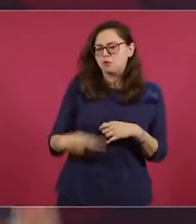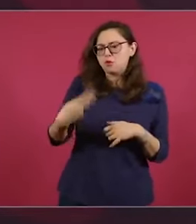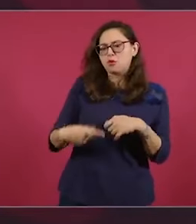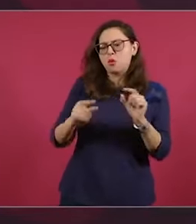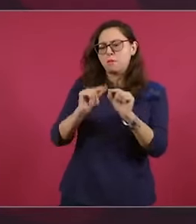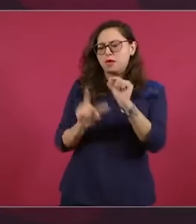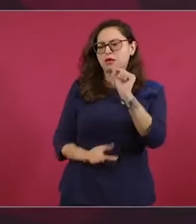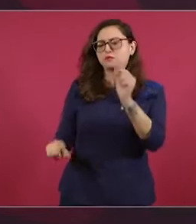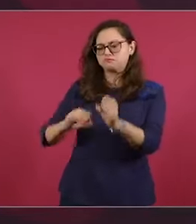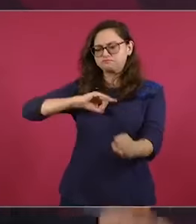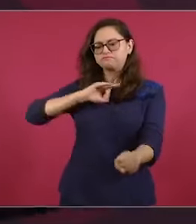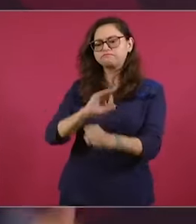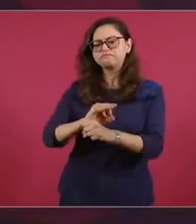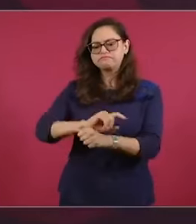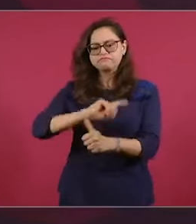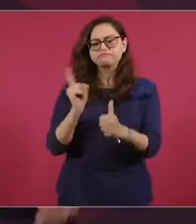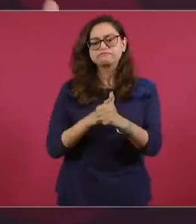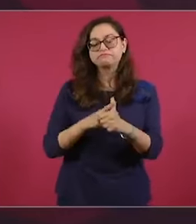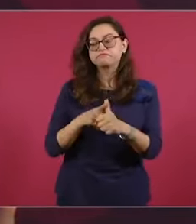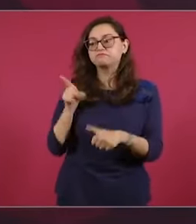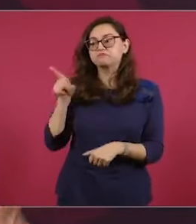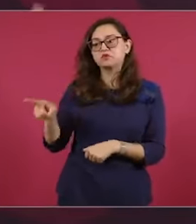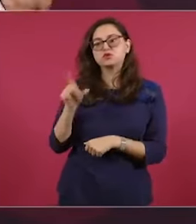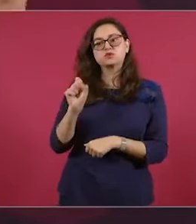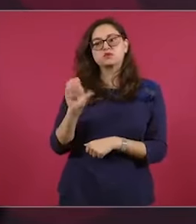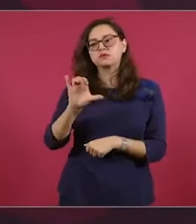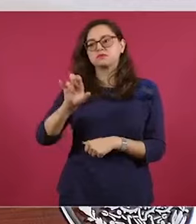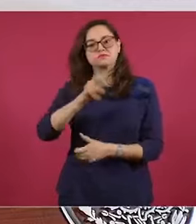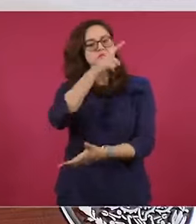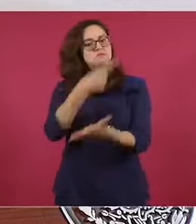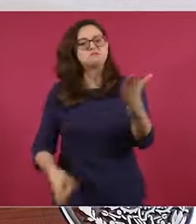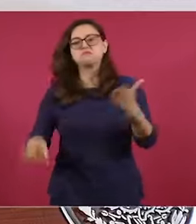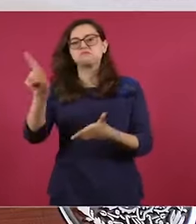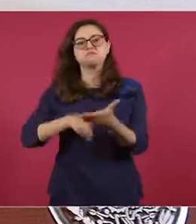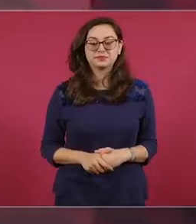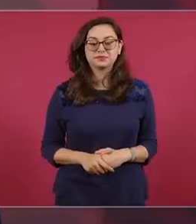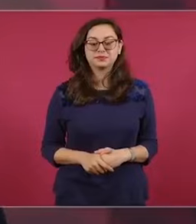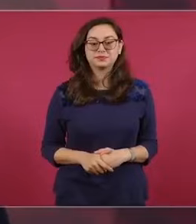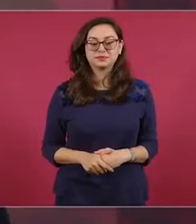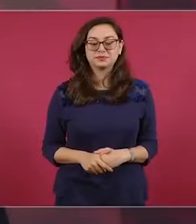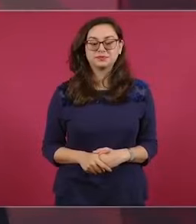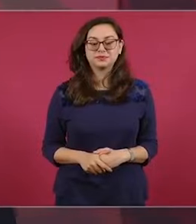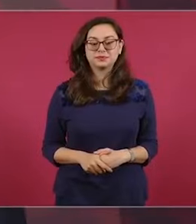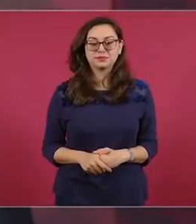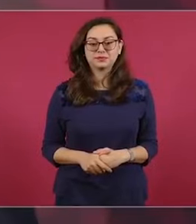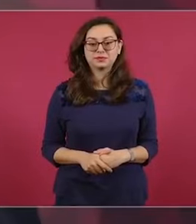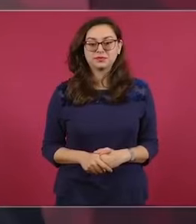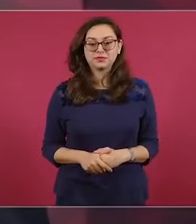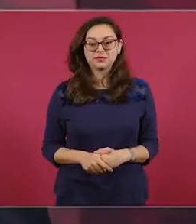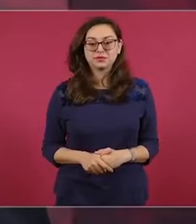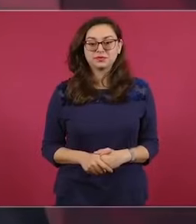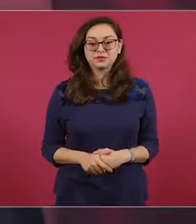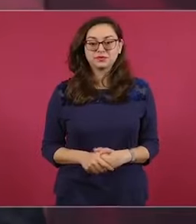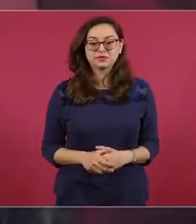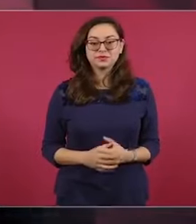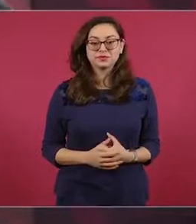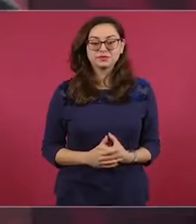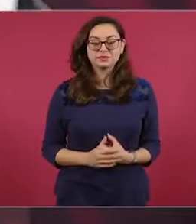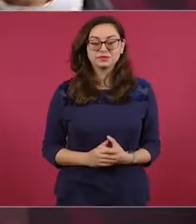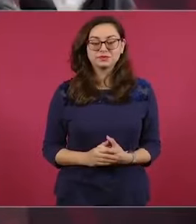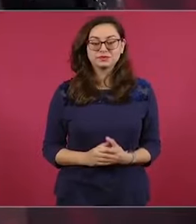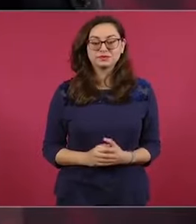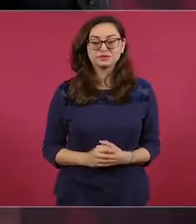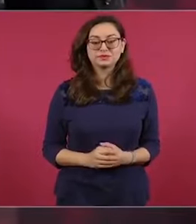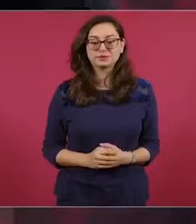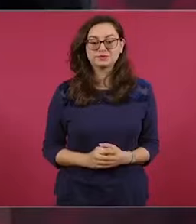pronunciaron a favor de las empresas extranjeras. Y ya sabemos